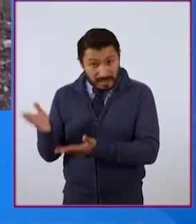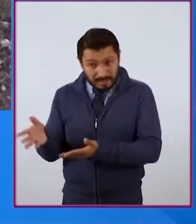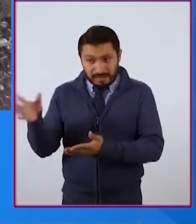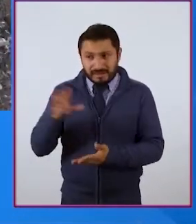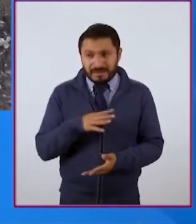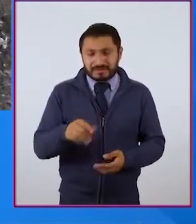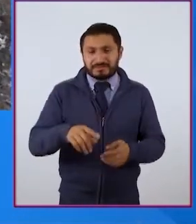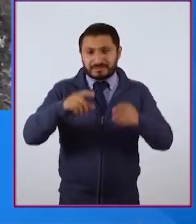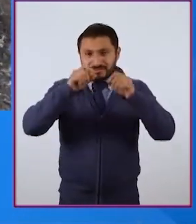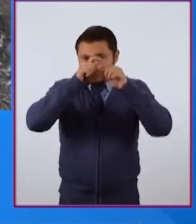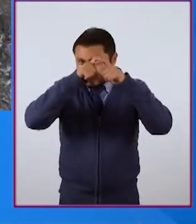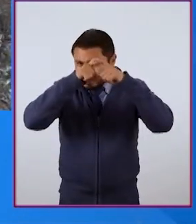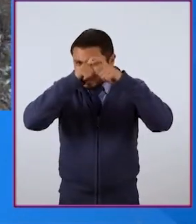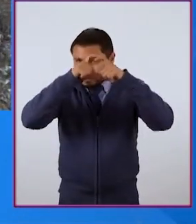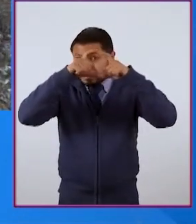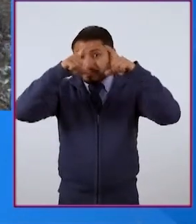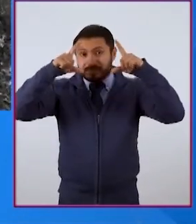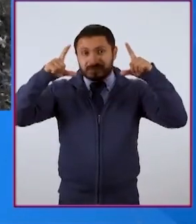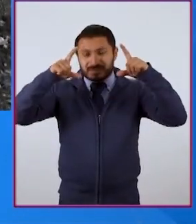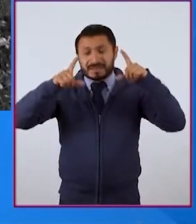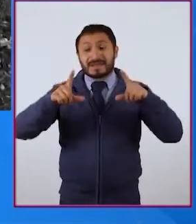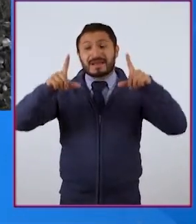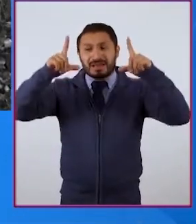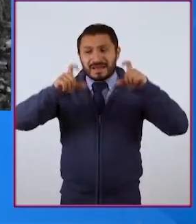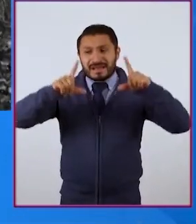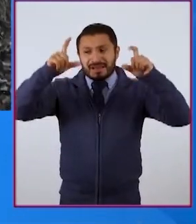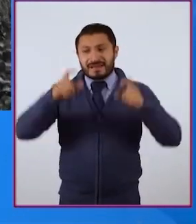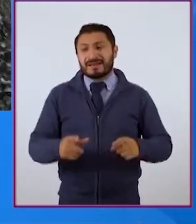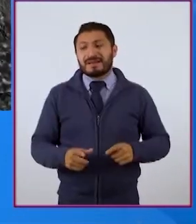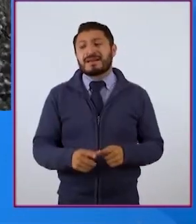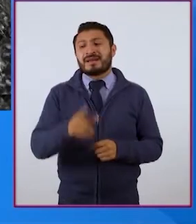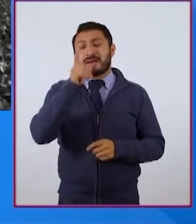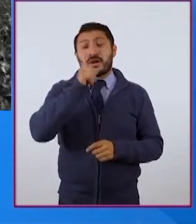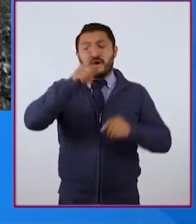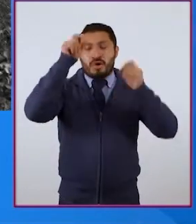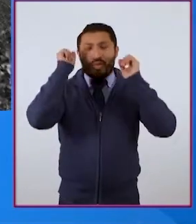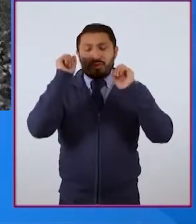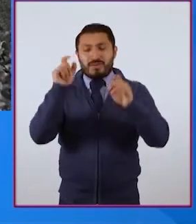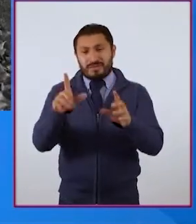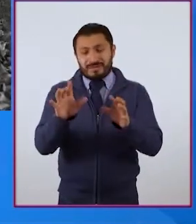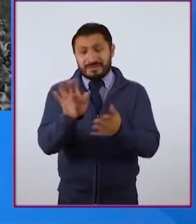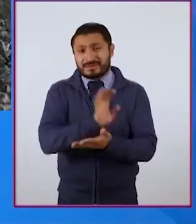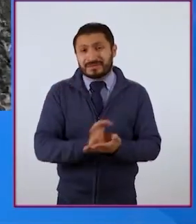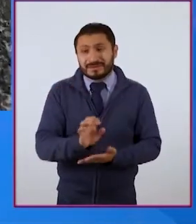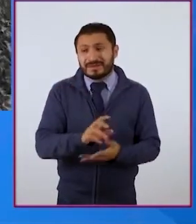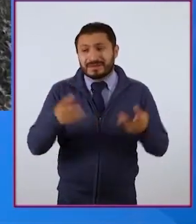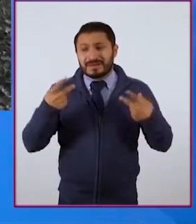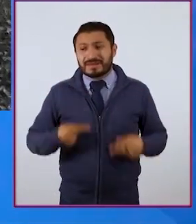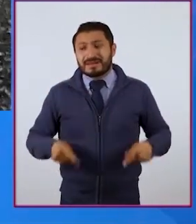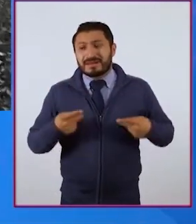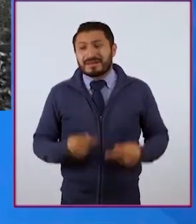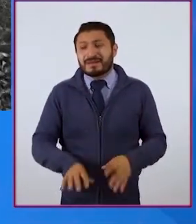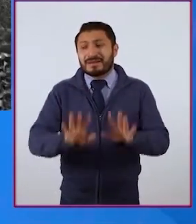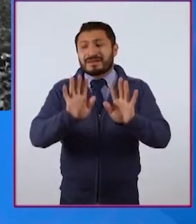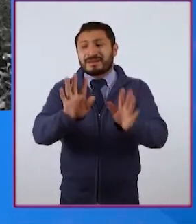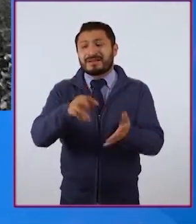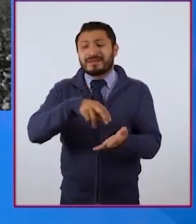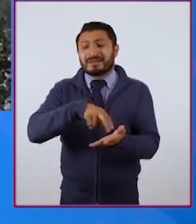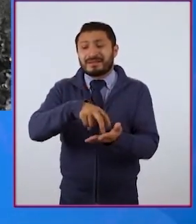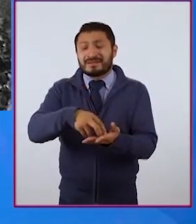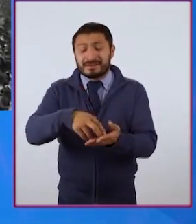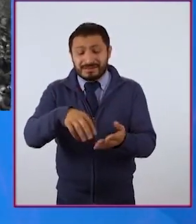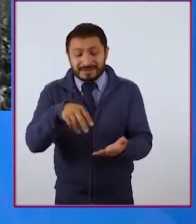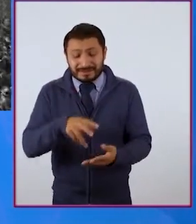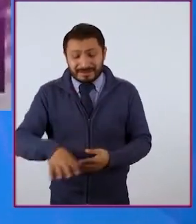apertura del lente de la cámara captó la luminosidad de la escena en la que unas personas se detienen ante un paso